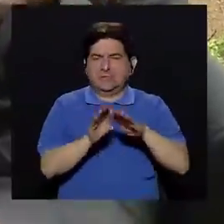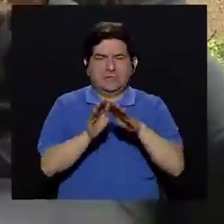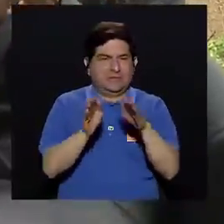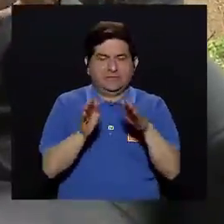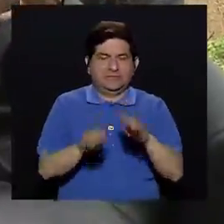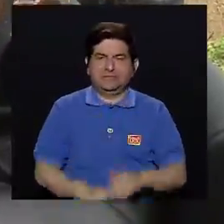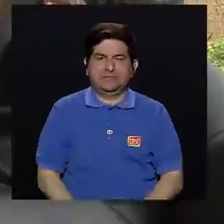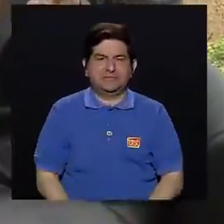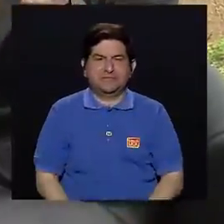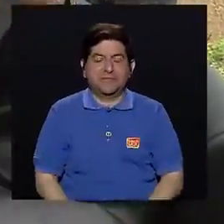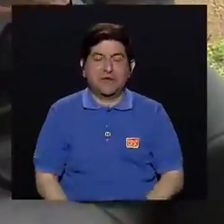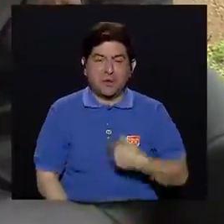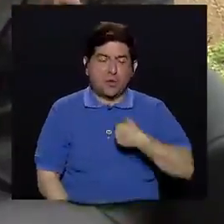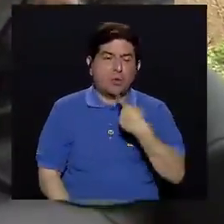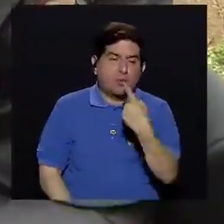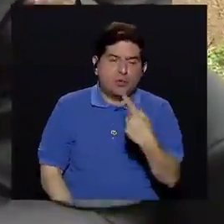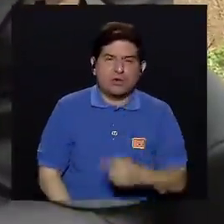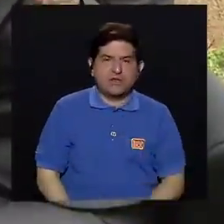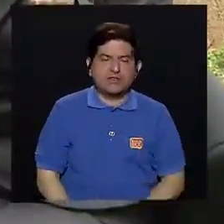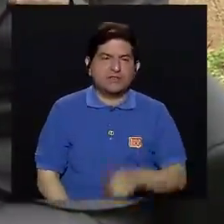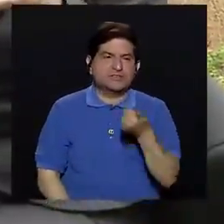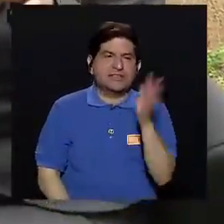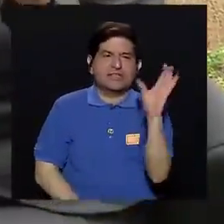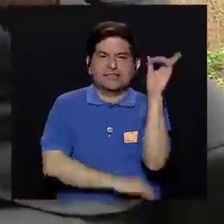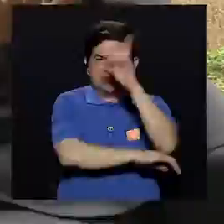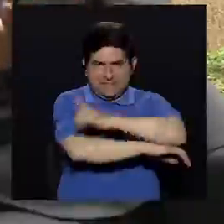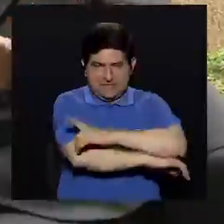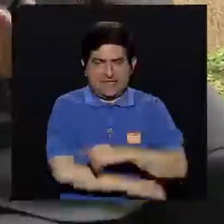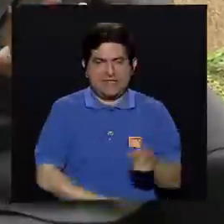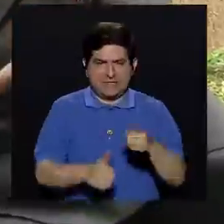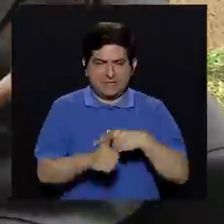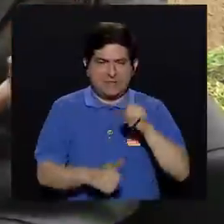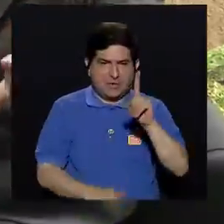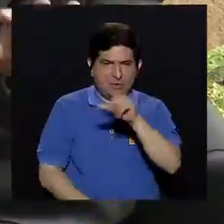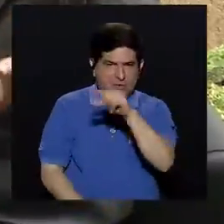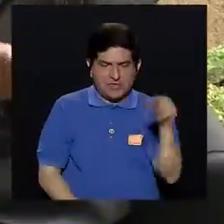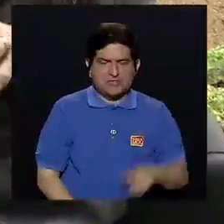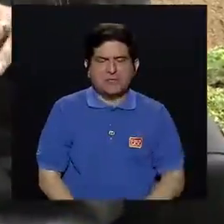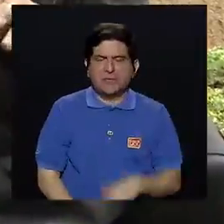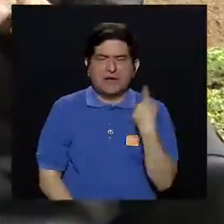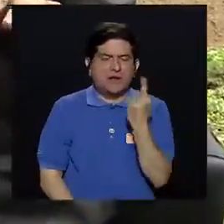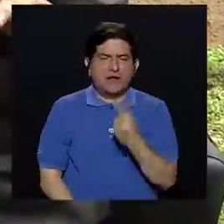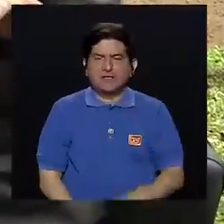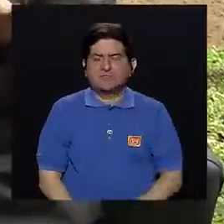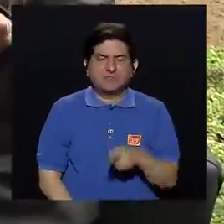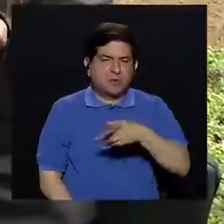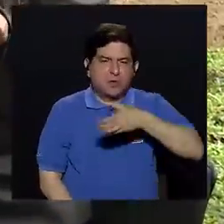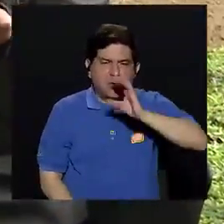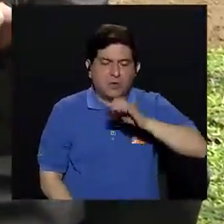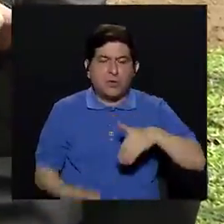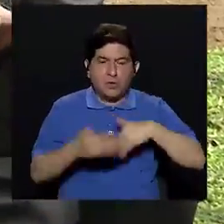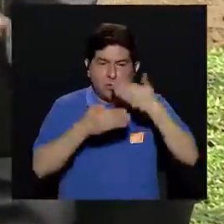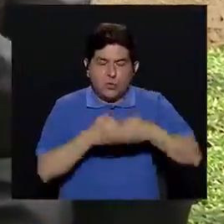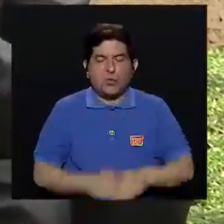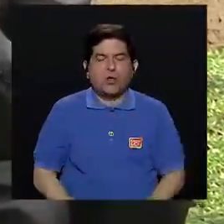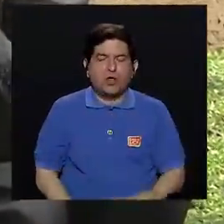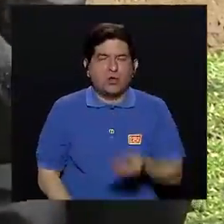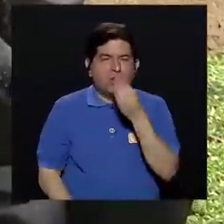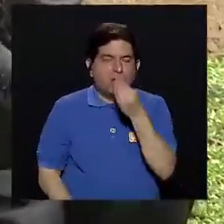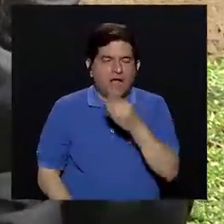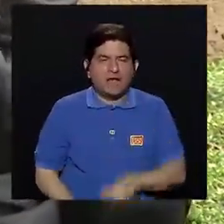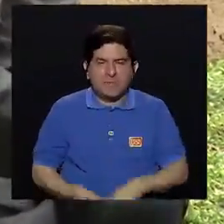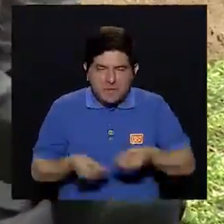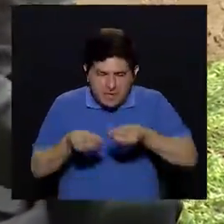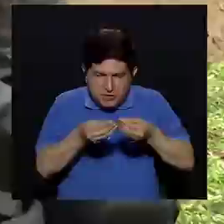Entonces, generalmente, la alimentación, uno le dice, bueno, 15 días, primero una semana con dieta líquida y la semana siguiente con dieta suave, ya